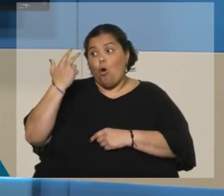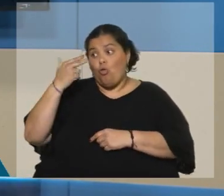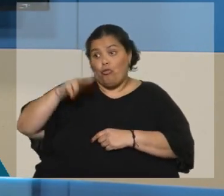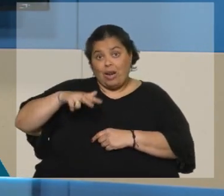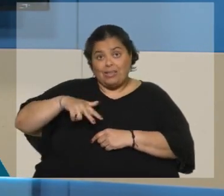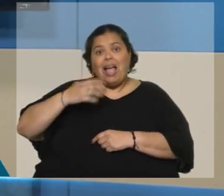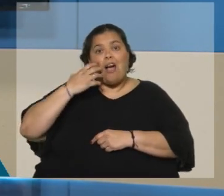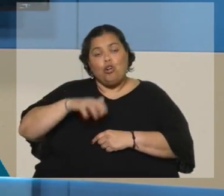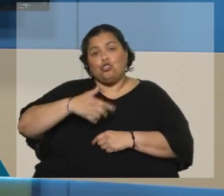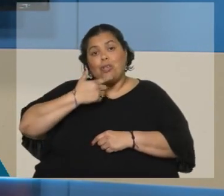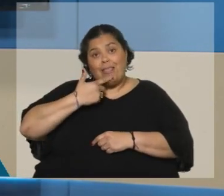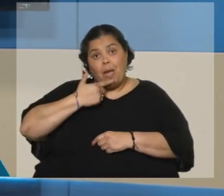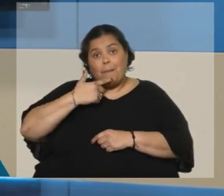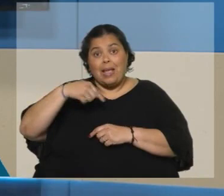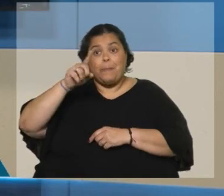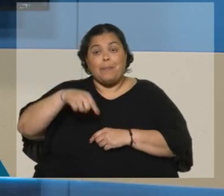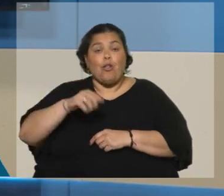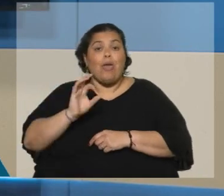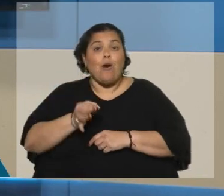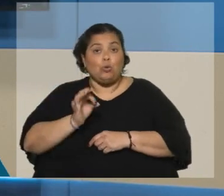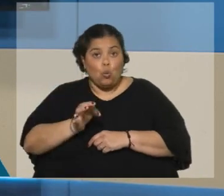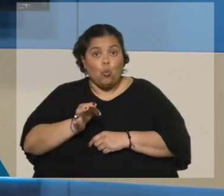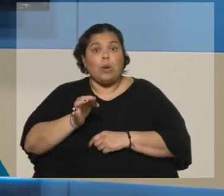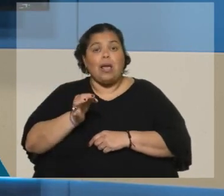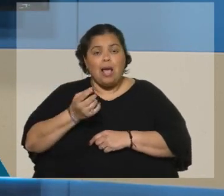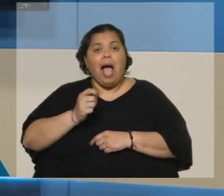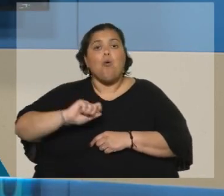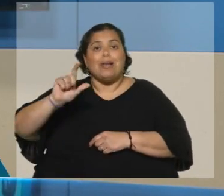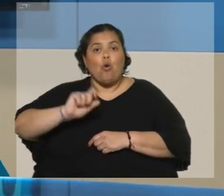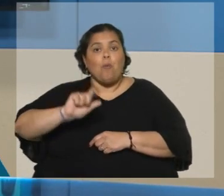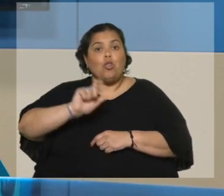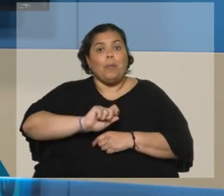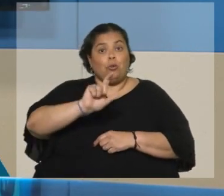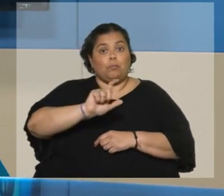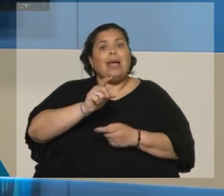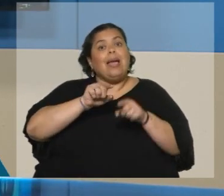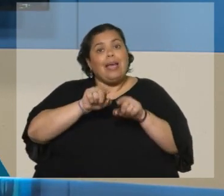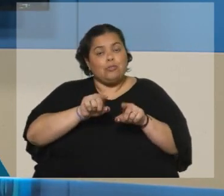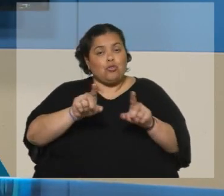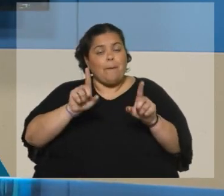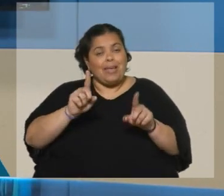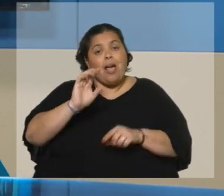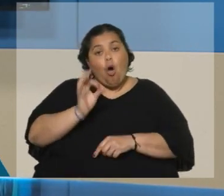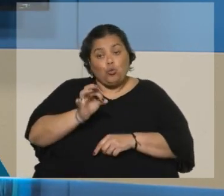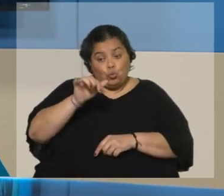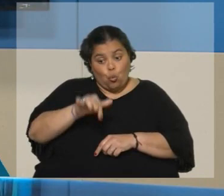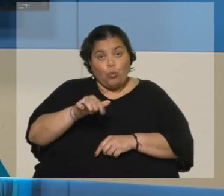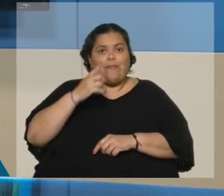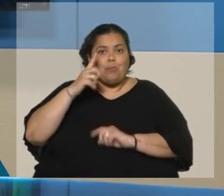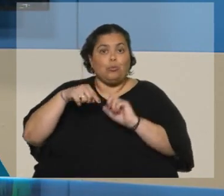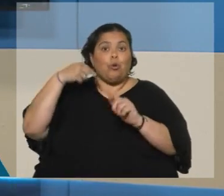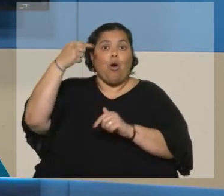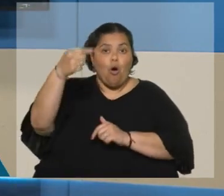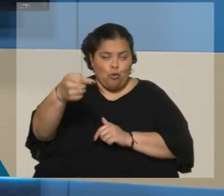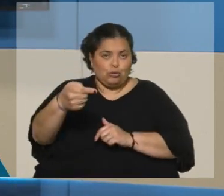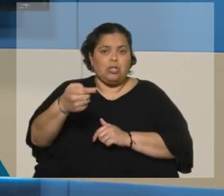agosto, septiembre y primero de octubre, tuvo subas. Y esto seguramente, esta suba de octubre, la veamos reflejada